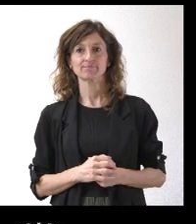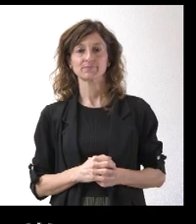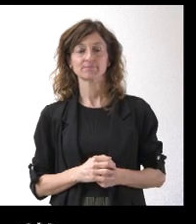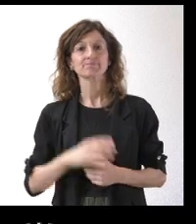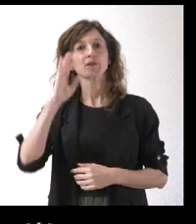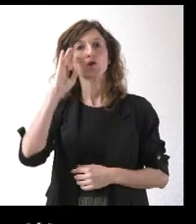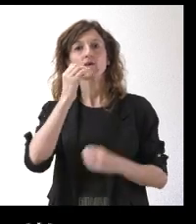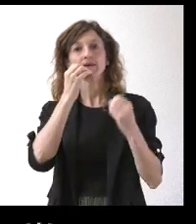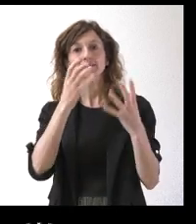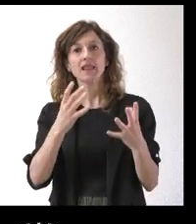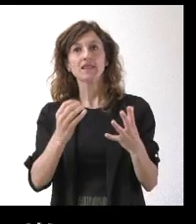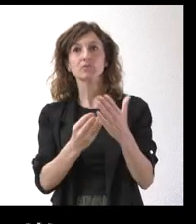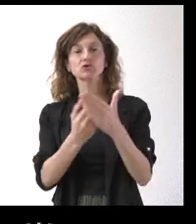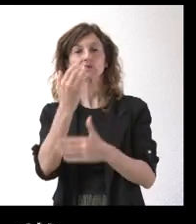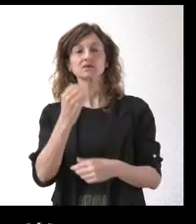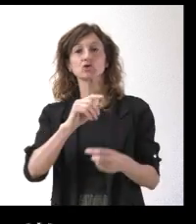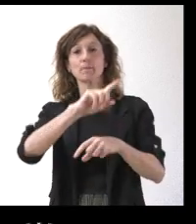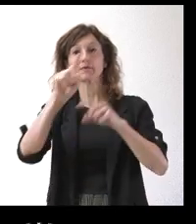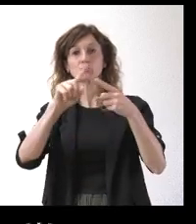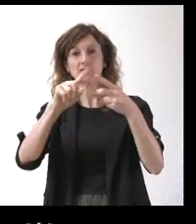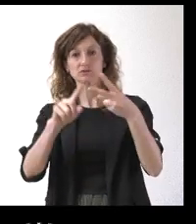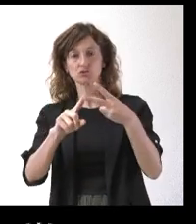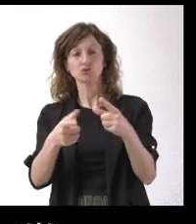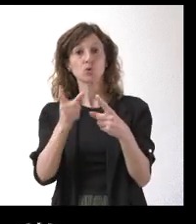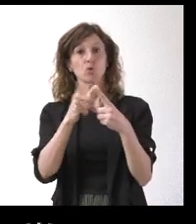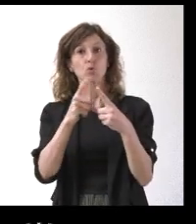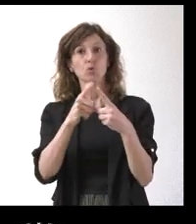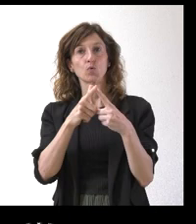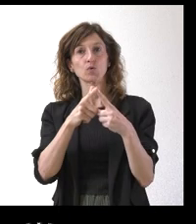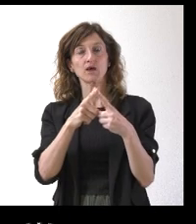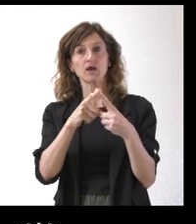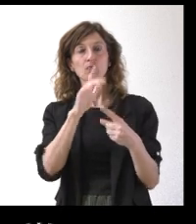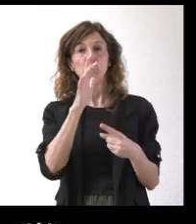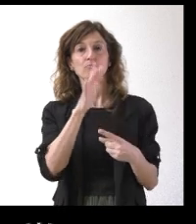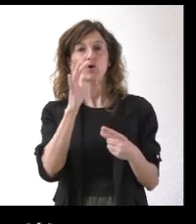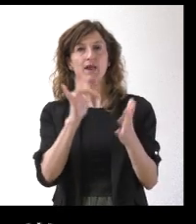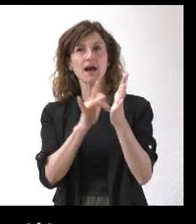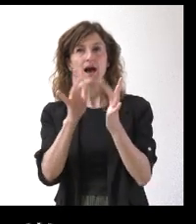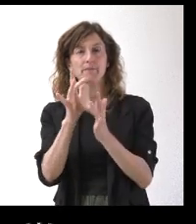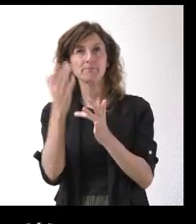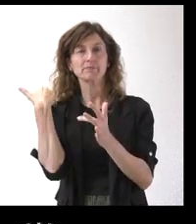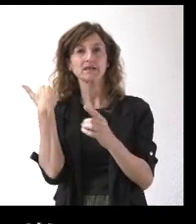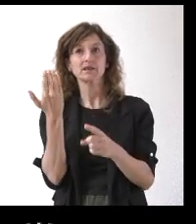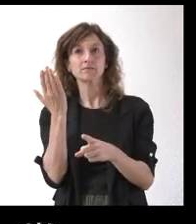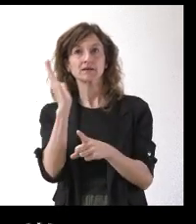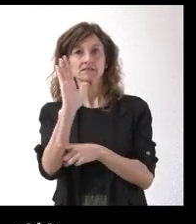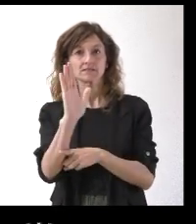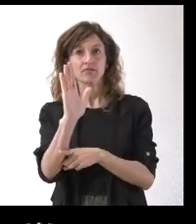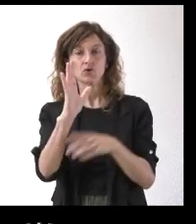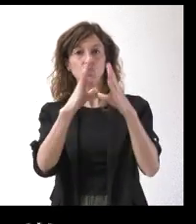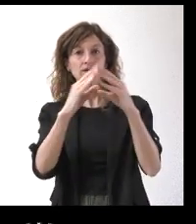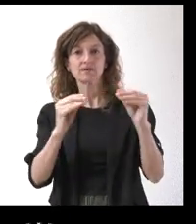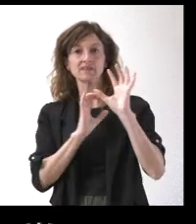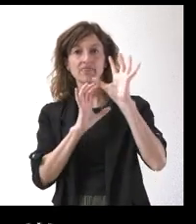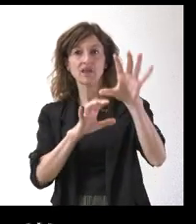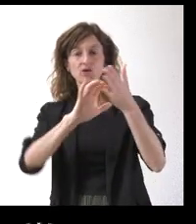Hola, ¿qué tal? Buenos días. Buenos días. Yo tenía dos cuestiones. Una, porque data ya de abril la presentación por parte de la Universidad de León